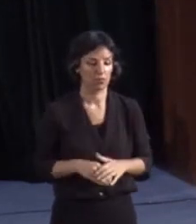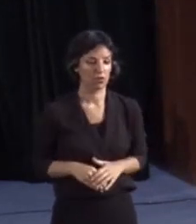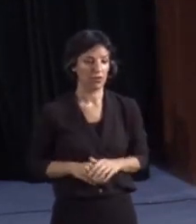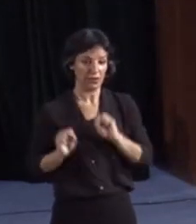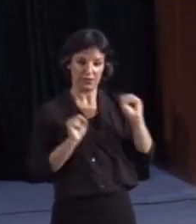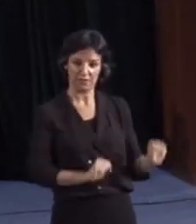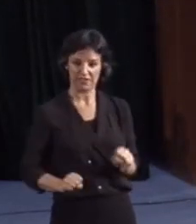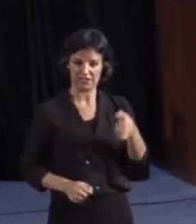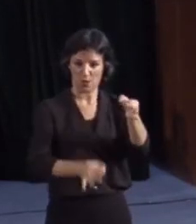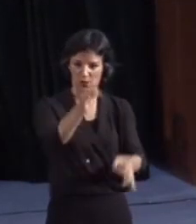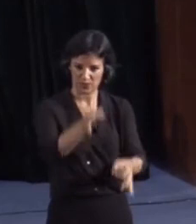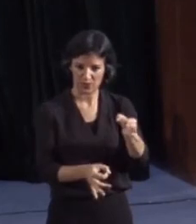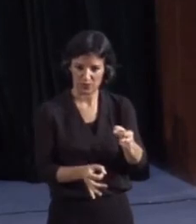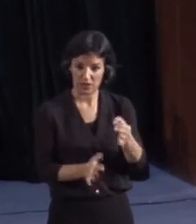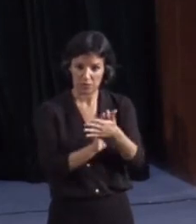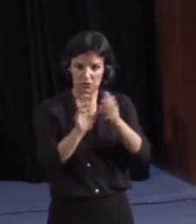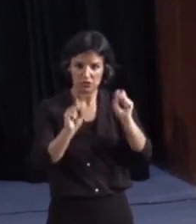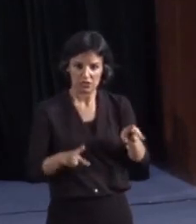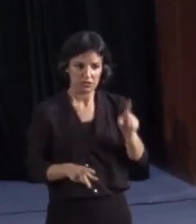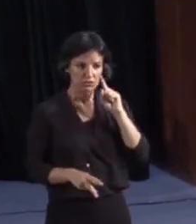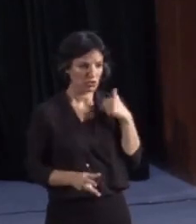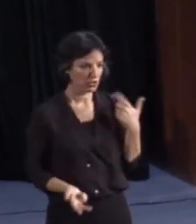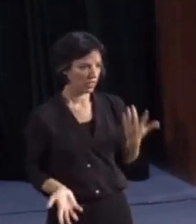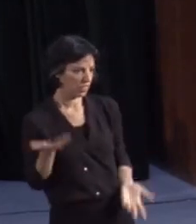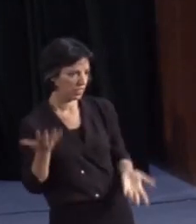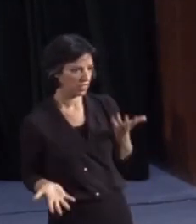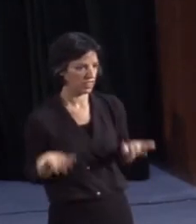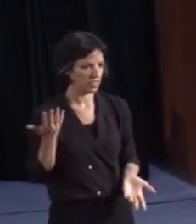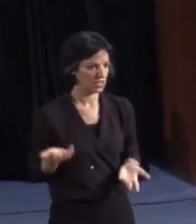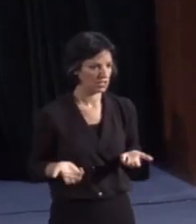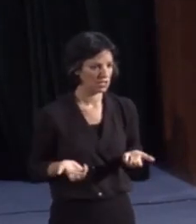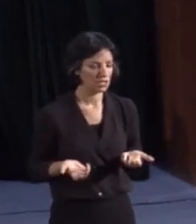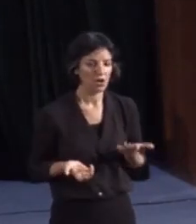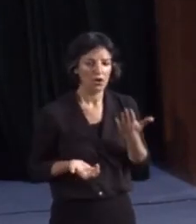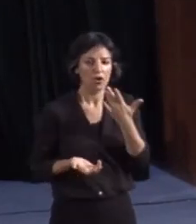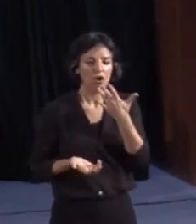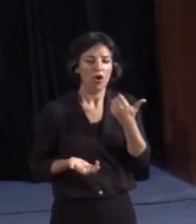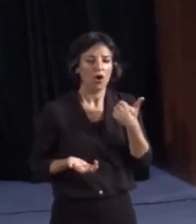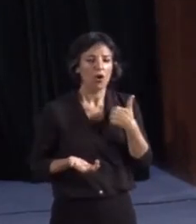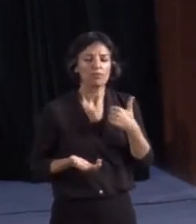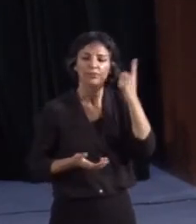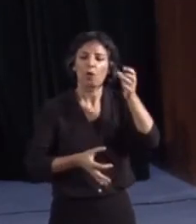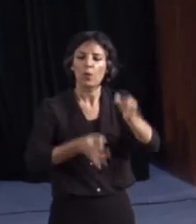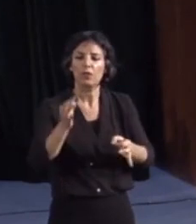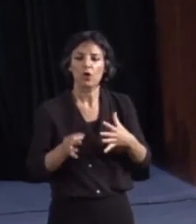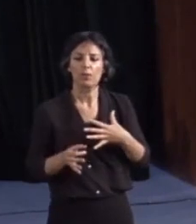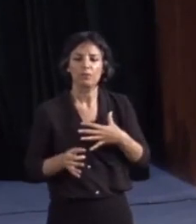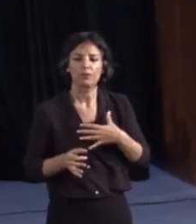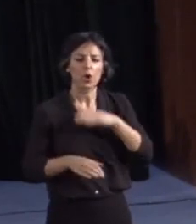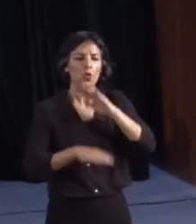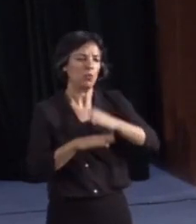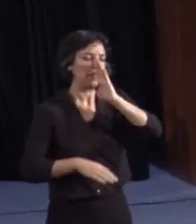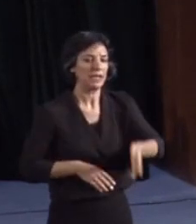indefensión, no pueden acceder a la presunción de inocencia, no pueden